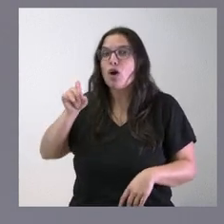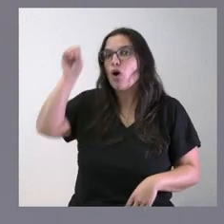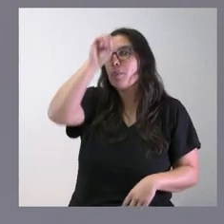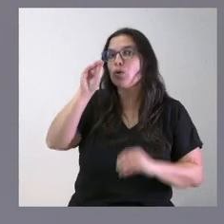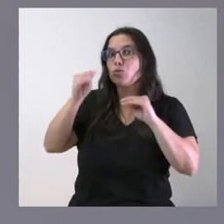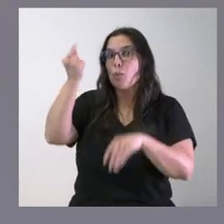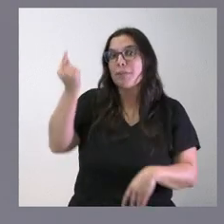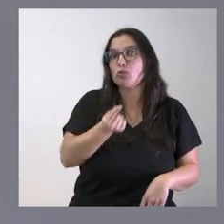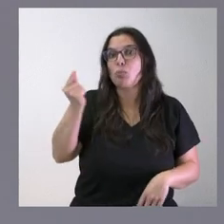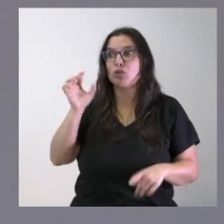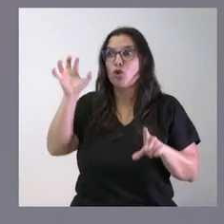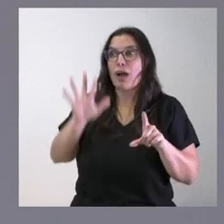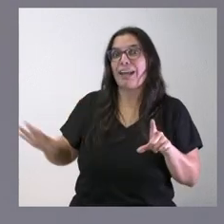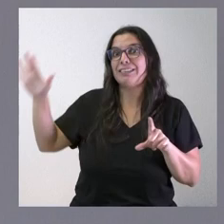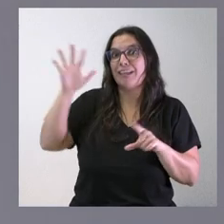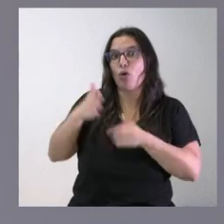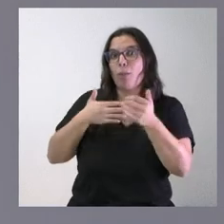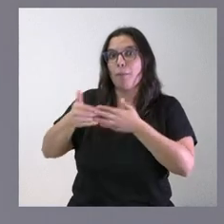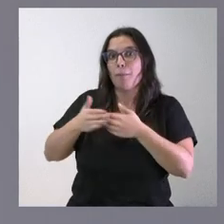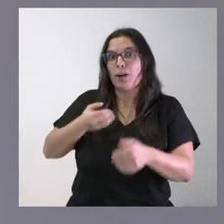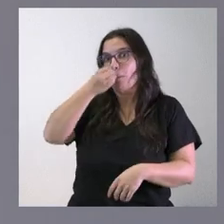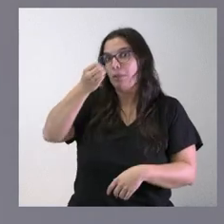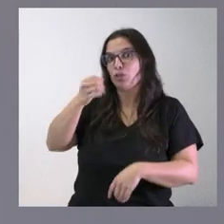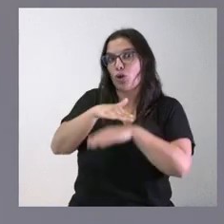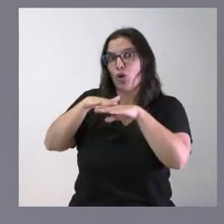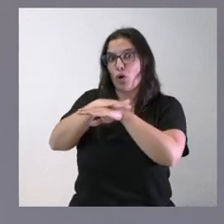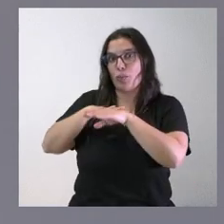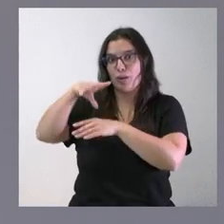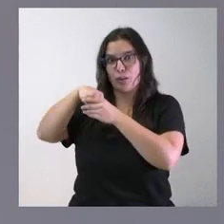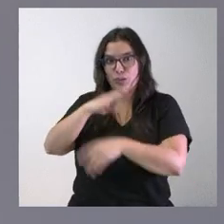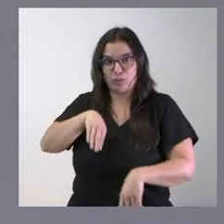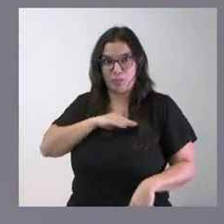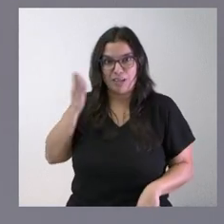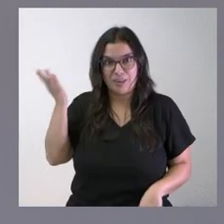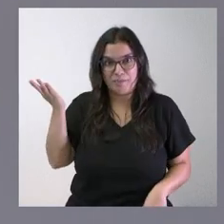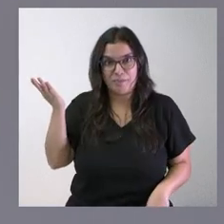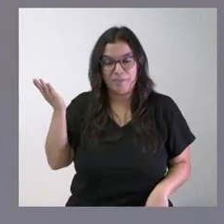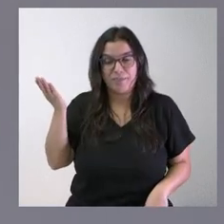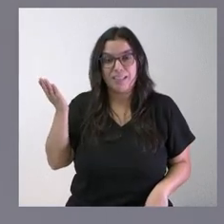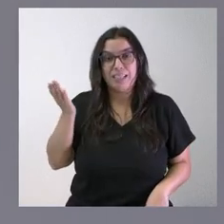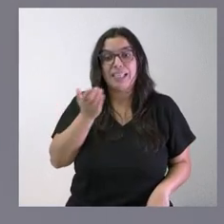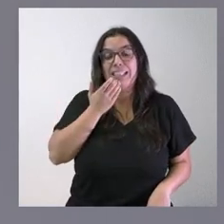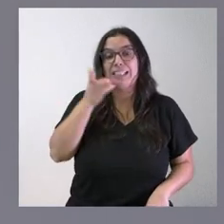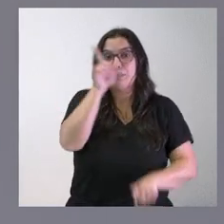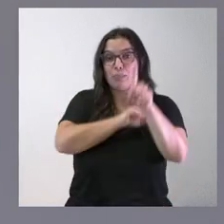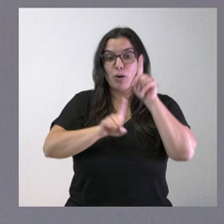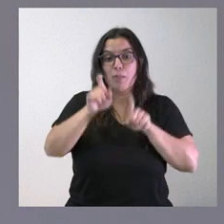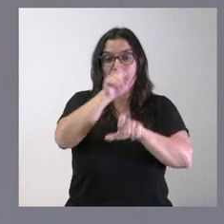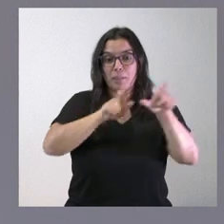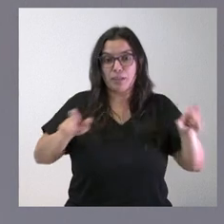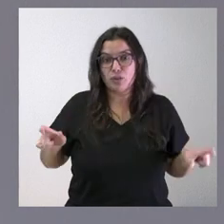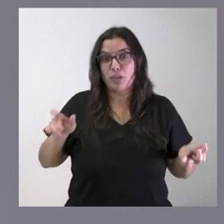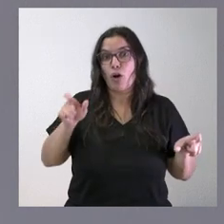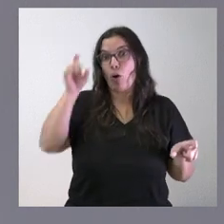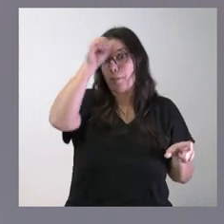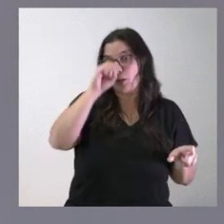presupuesto del Estado y de lo que están pensando sobre muchos de los miembros del Gobierno de España y si estuvieran más cerca de los problemas de la gente y de lo que piensan sus concejales y